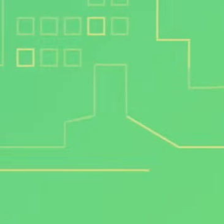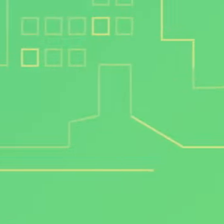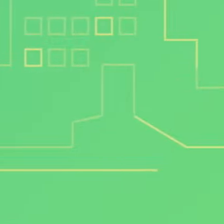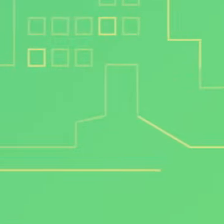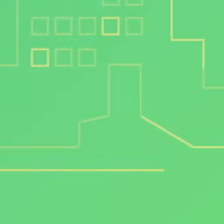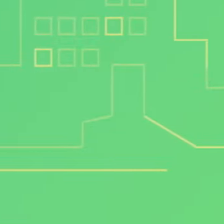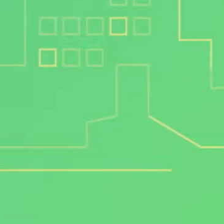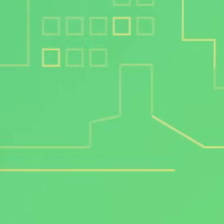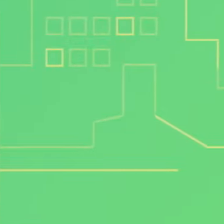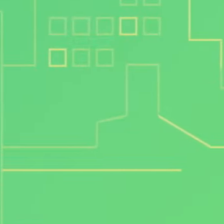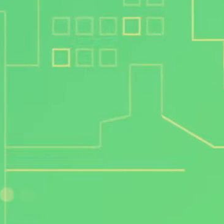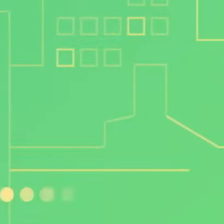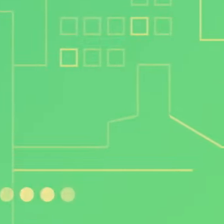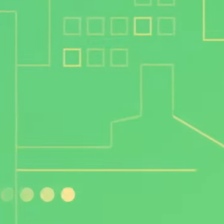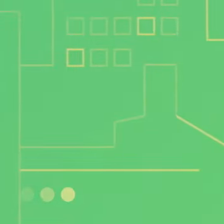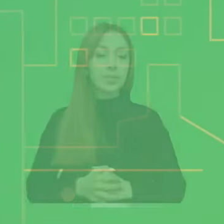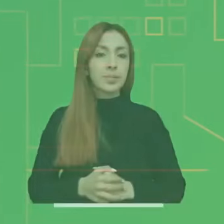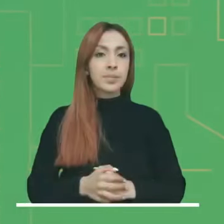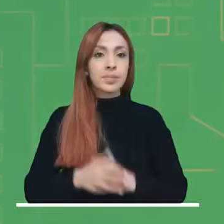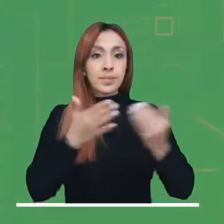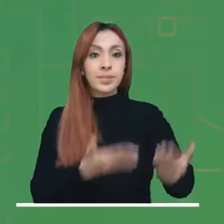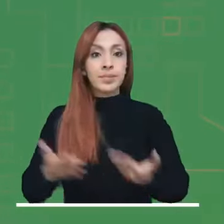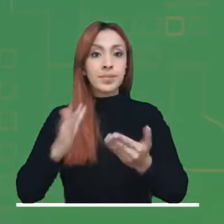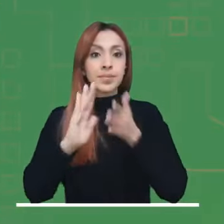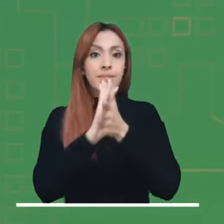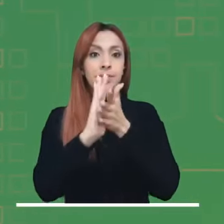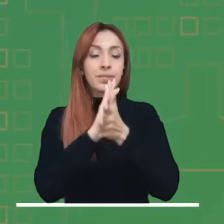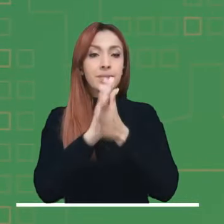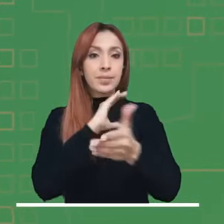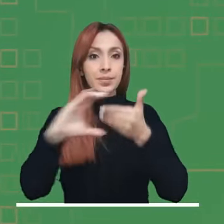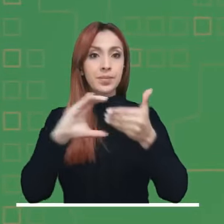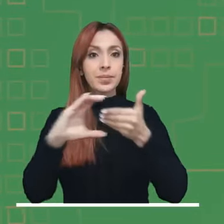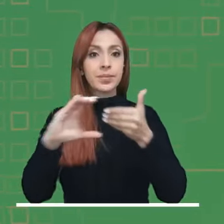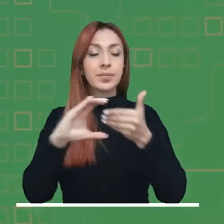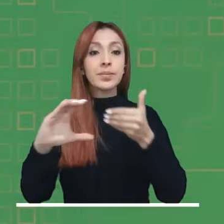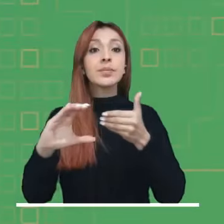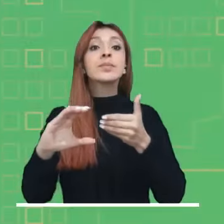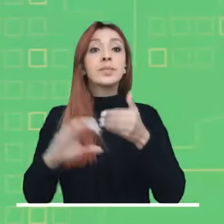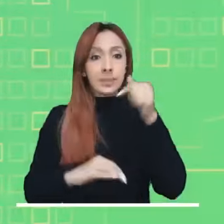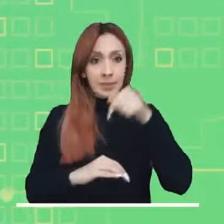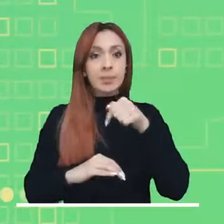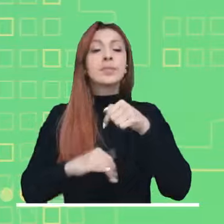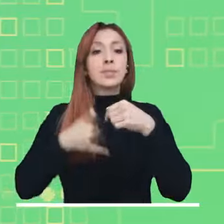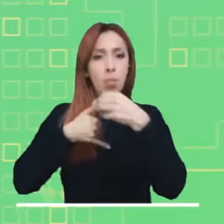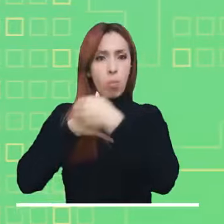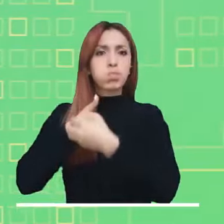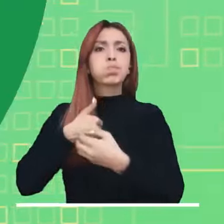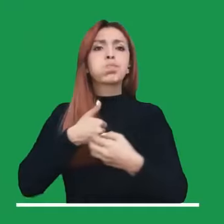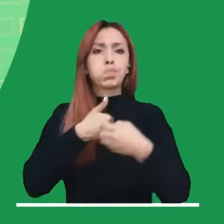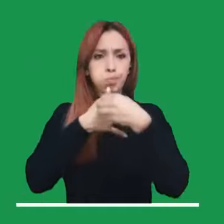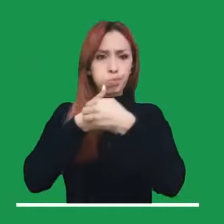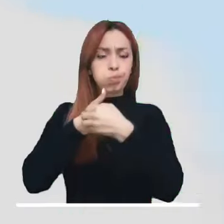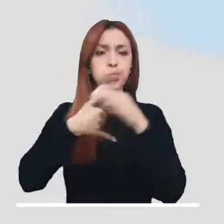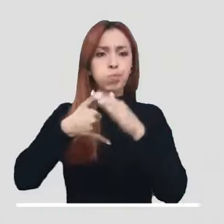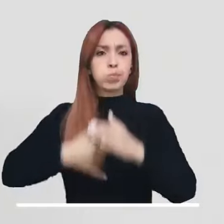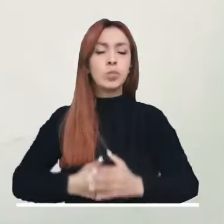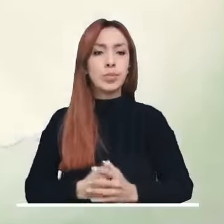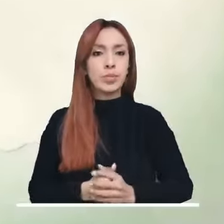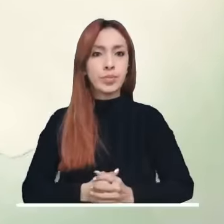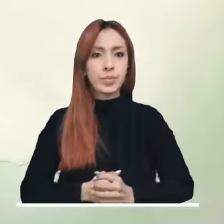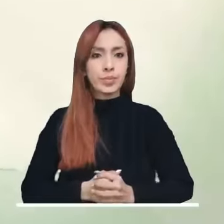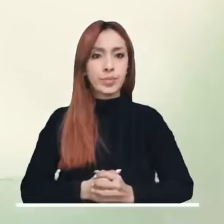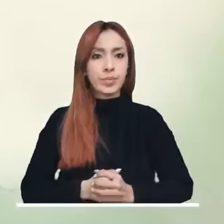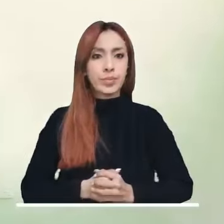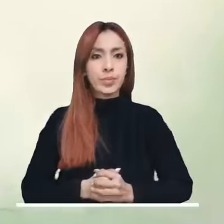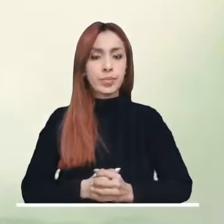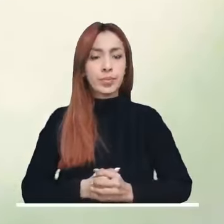Bienvenidos a nuestro pronóstico del tiempo en el que conoceremos las previsiones de cada una de las regiones del país. Por los lados